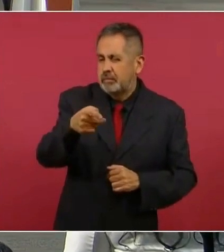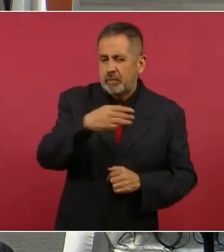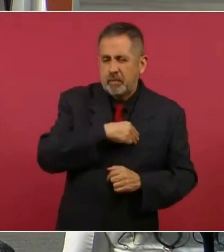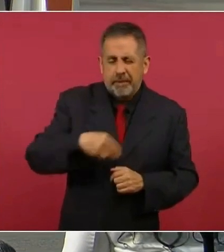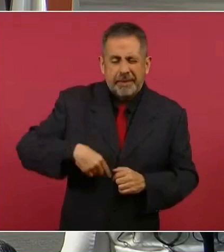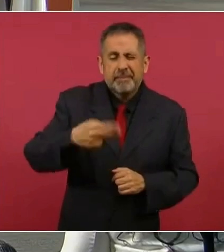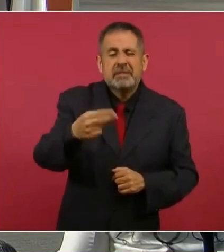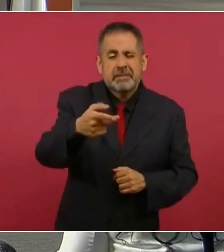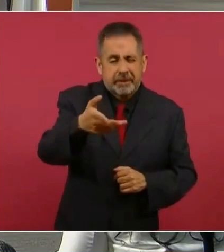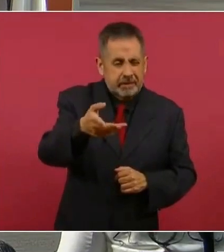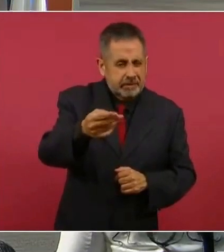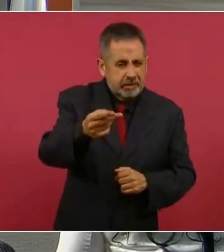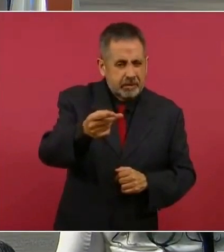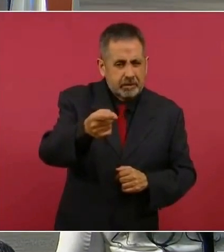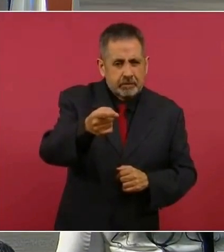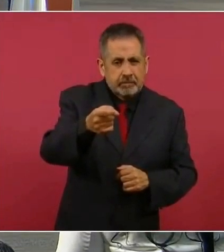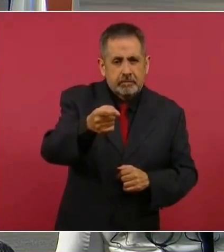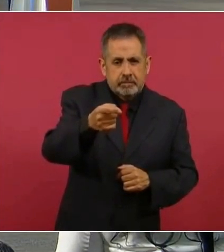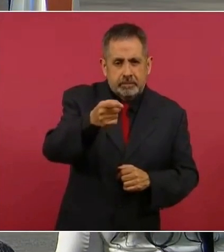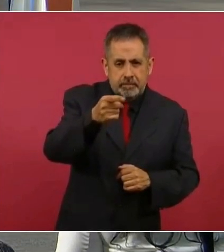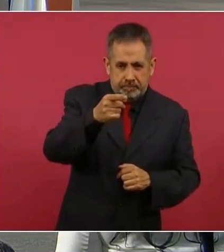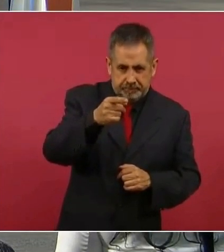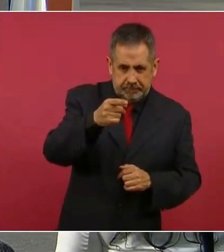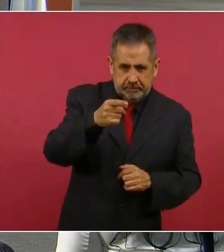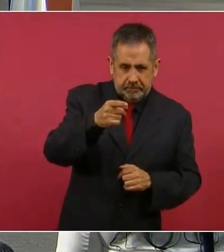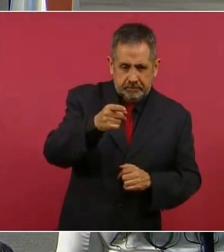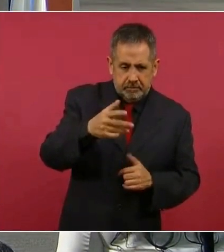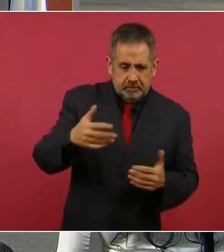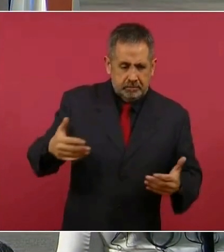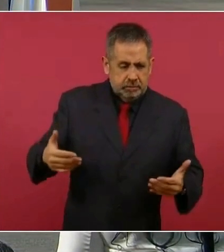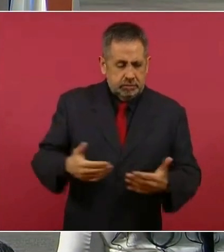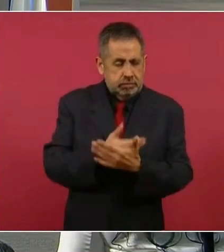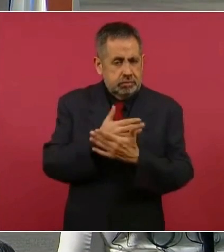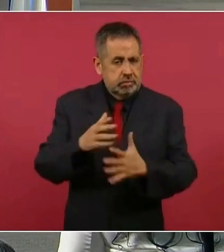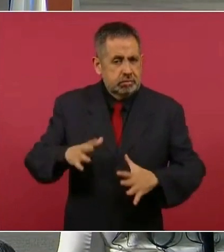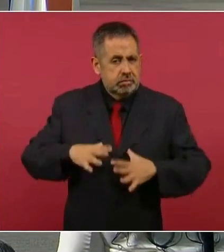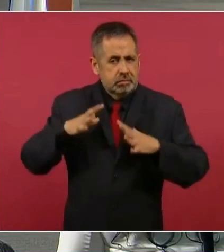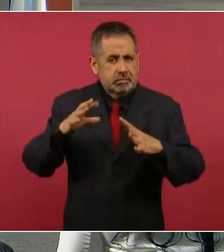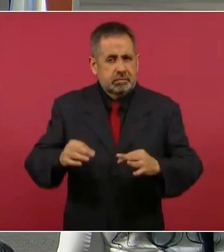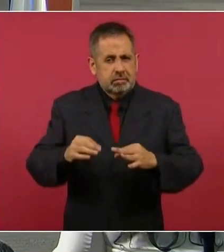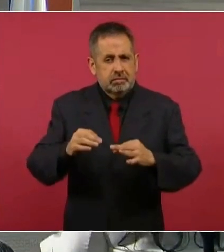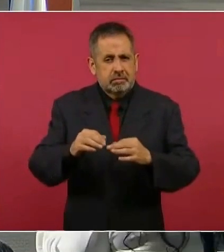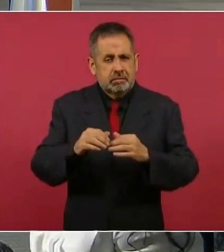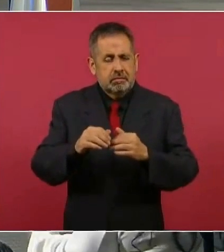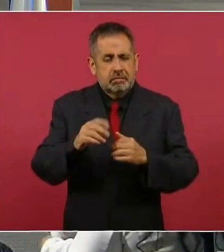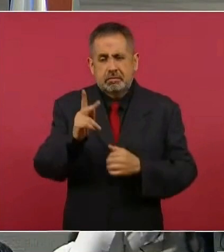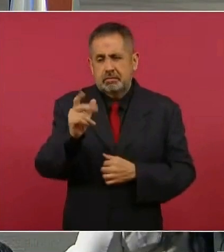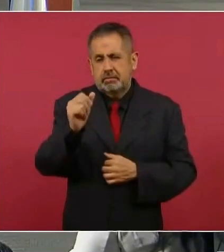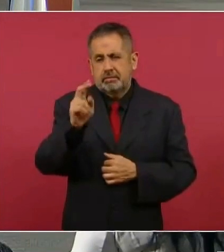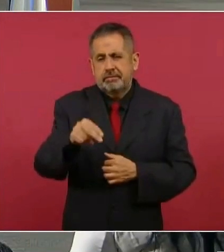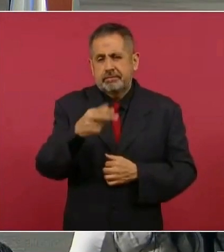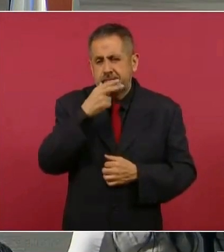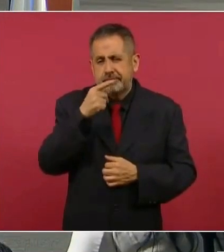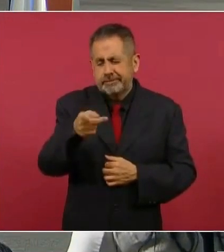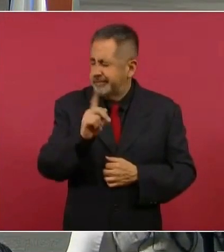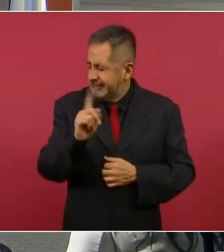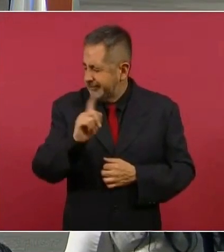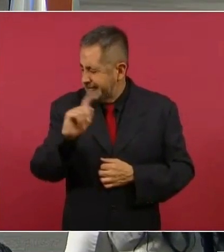municipio donde nació el fundador del PAN? Chihuahua. No,